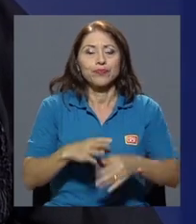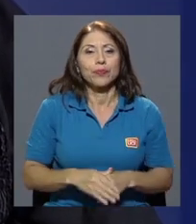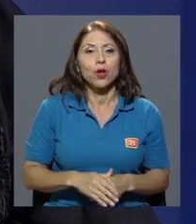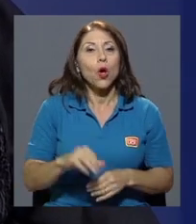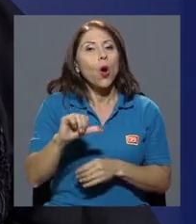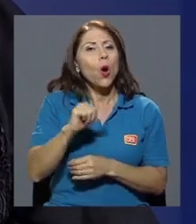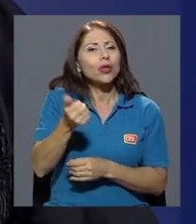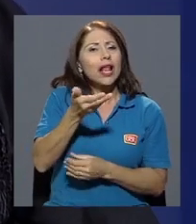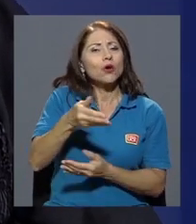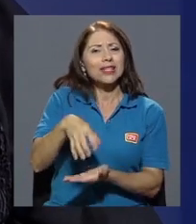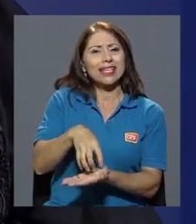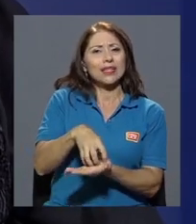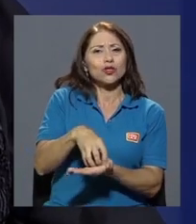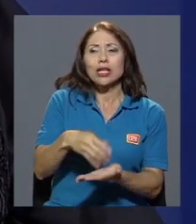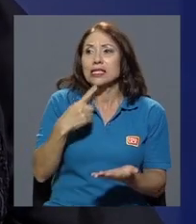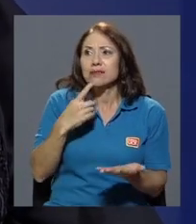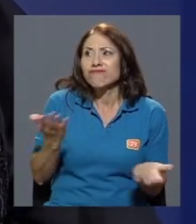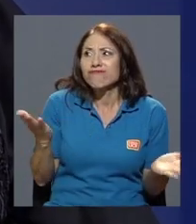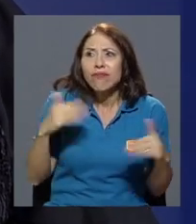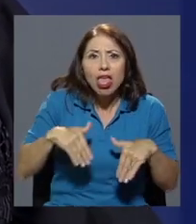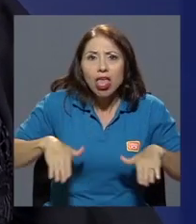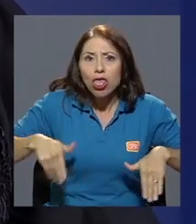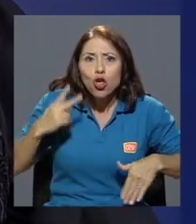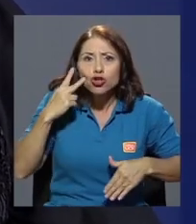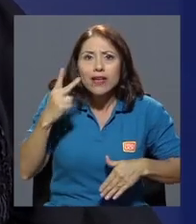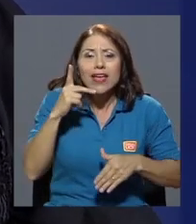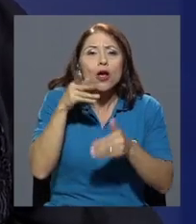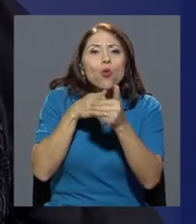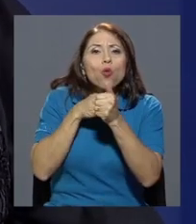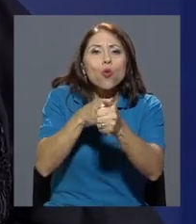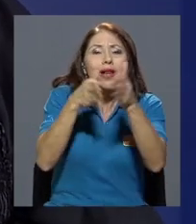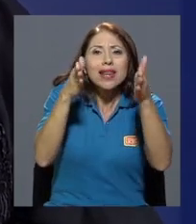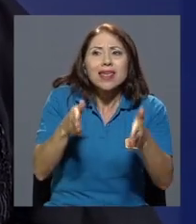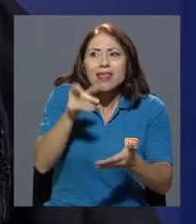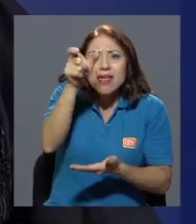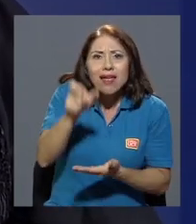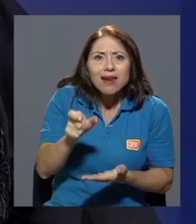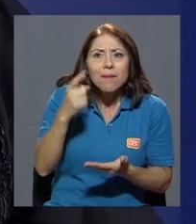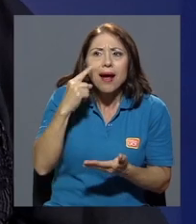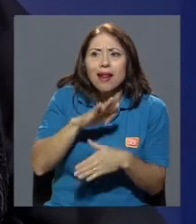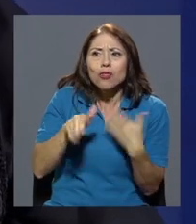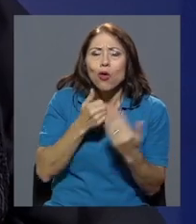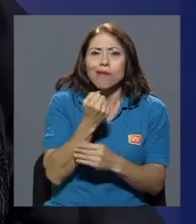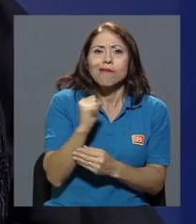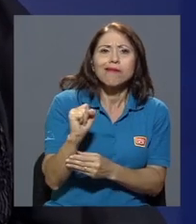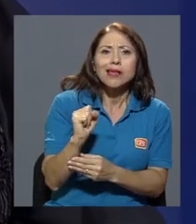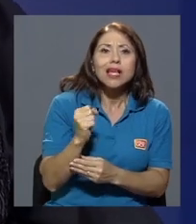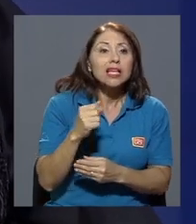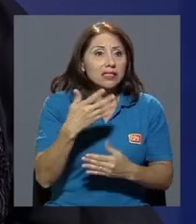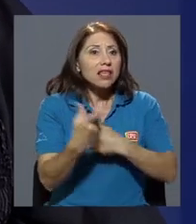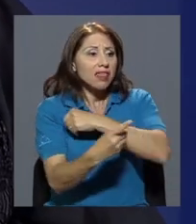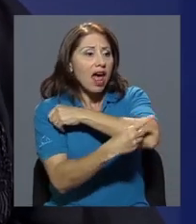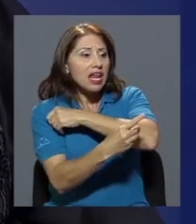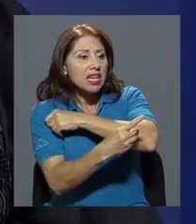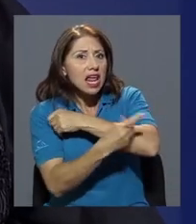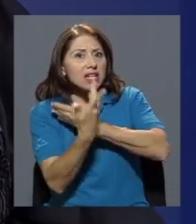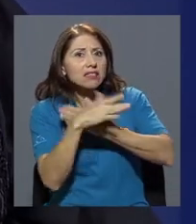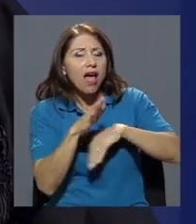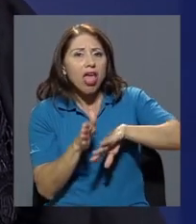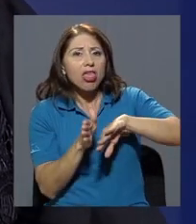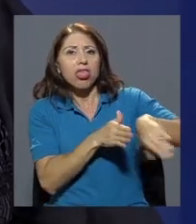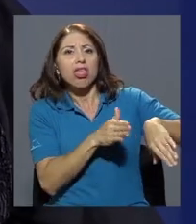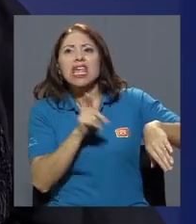los cuestionamientos es que no se ve un líder, no se ve una lideresa de todo este asunto. Entonces, si quedamos a Daniel, a